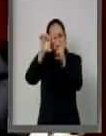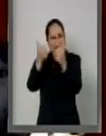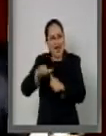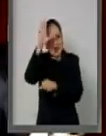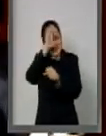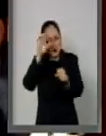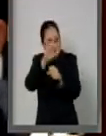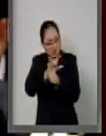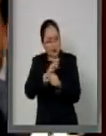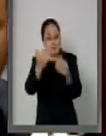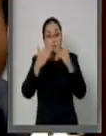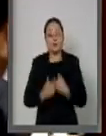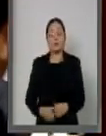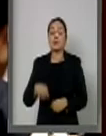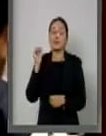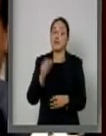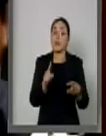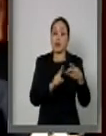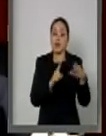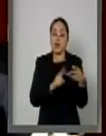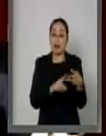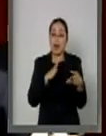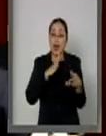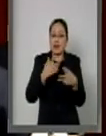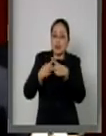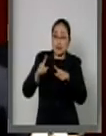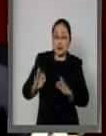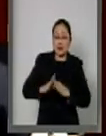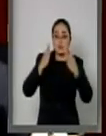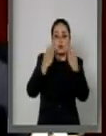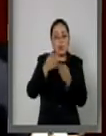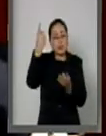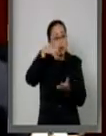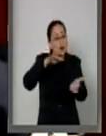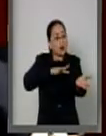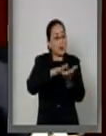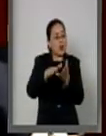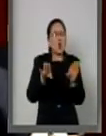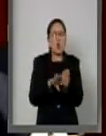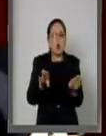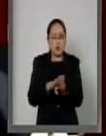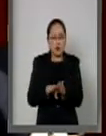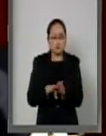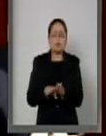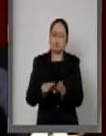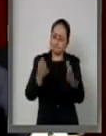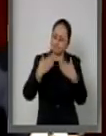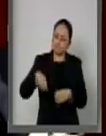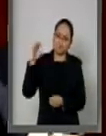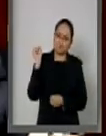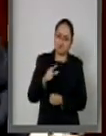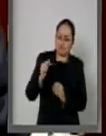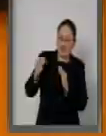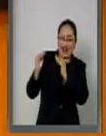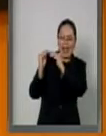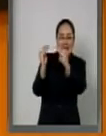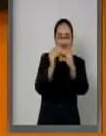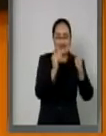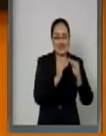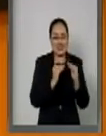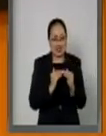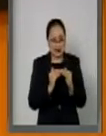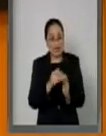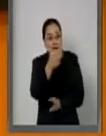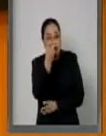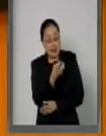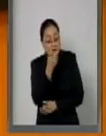lugar, se han venido construyendo mecanismos para apoyar, sobre todo en el caso de la vivienda. En este